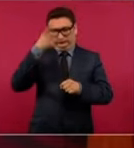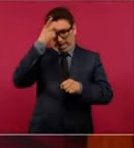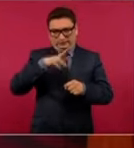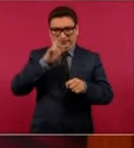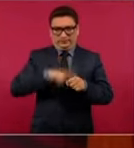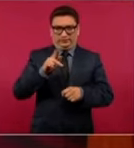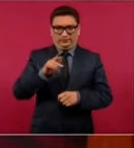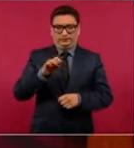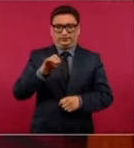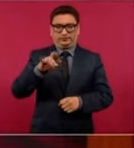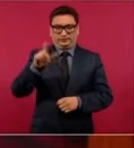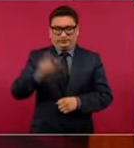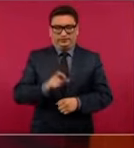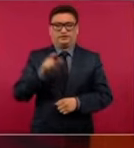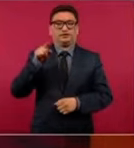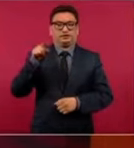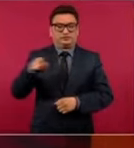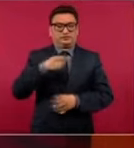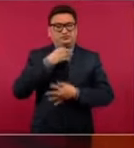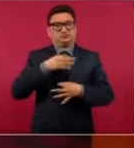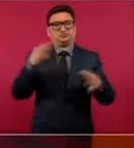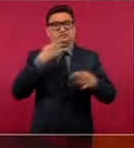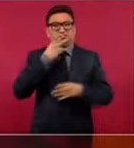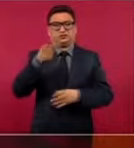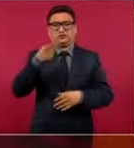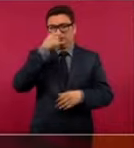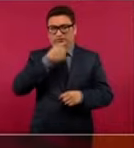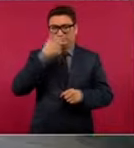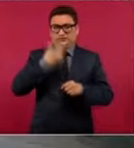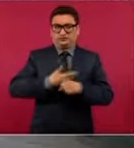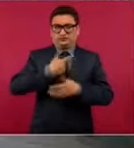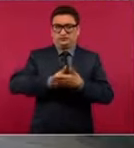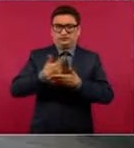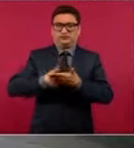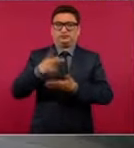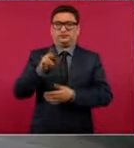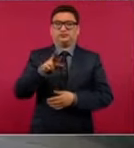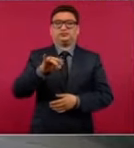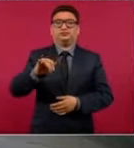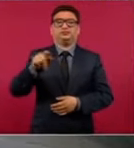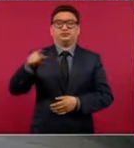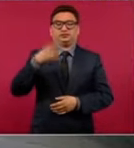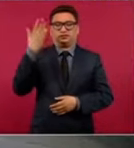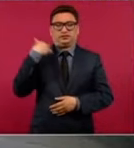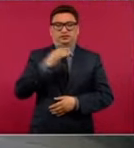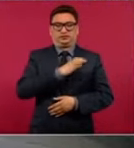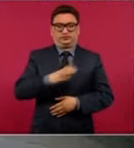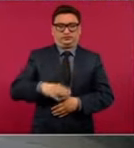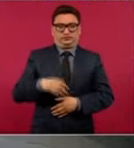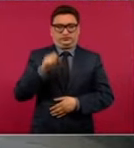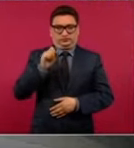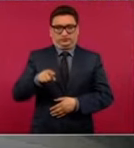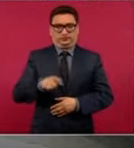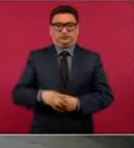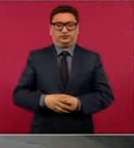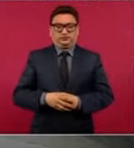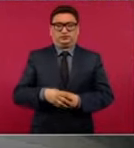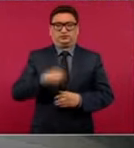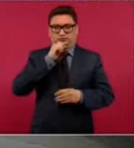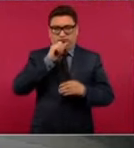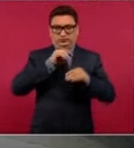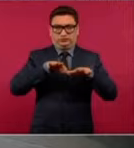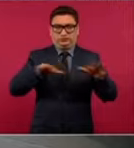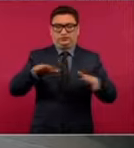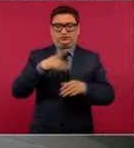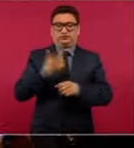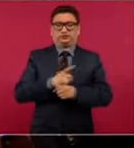Pemex y se dio a conocer porque él era el secretario de Finanzas del PRI en la campaña del licenciado Peña